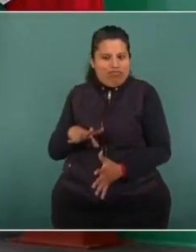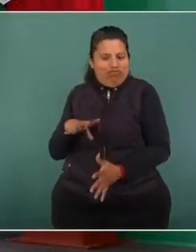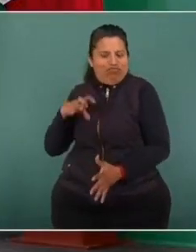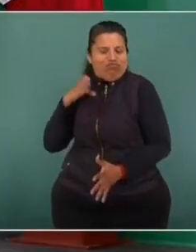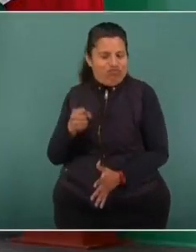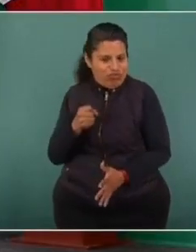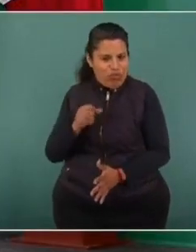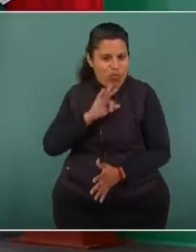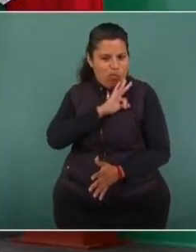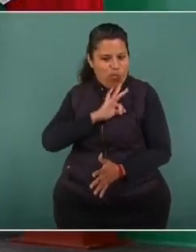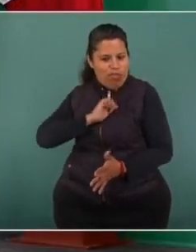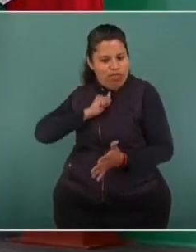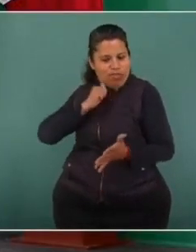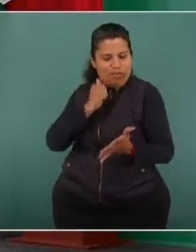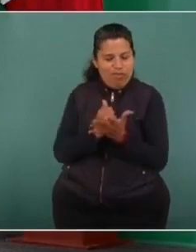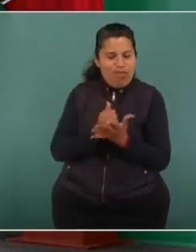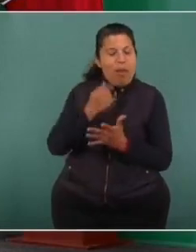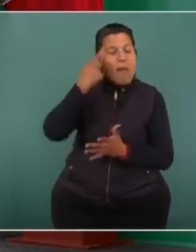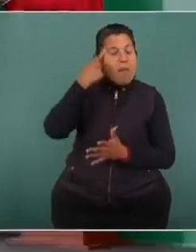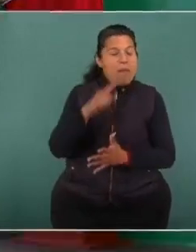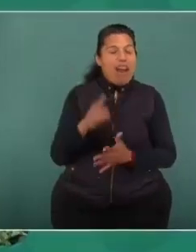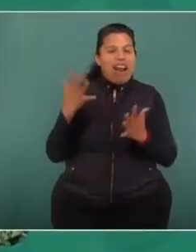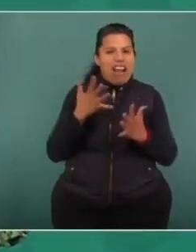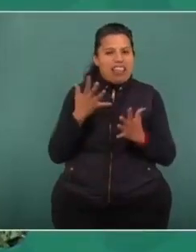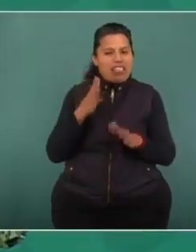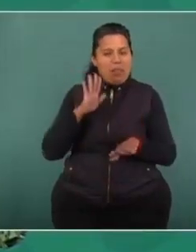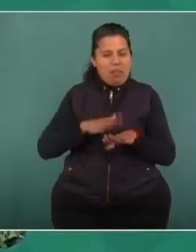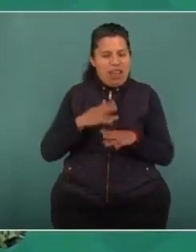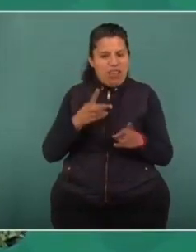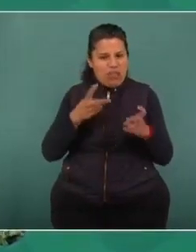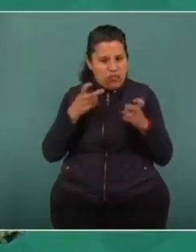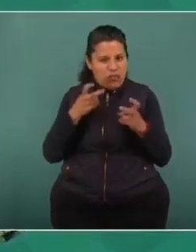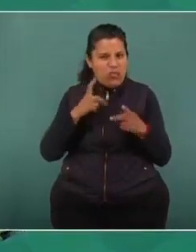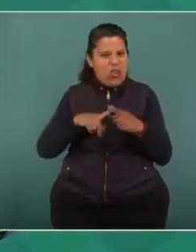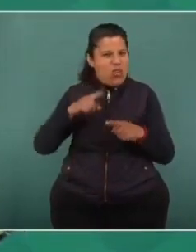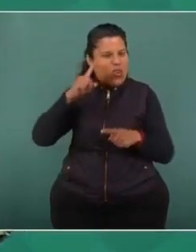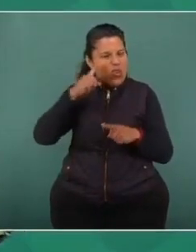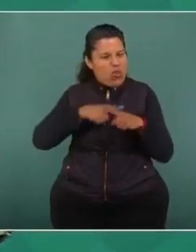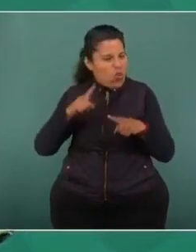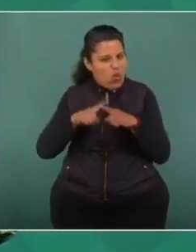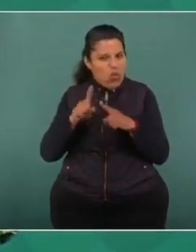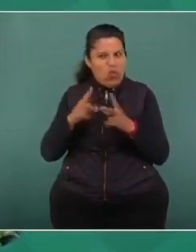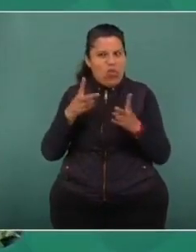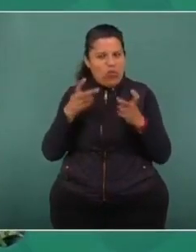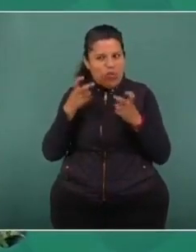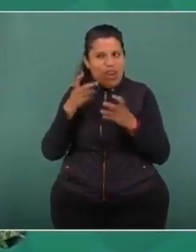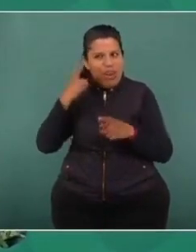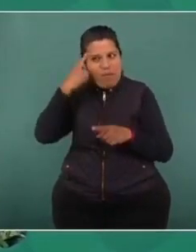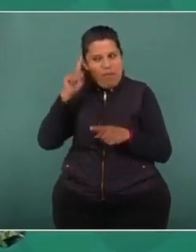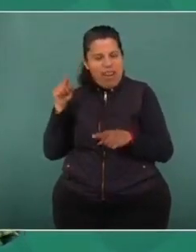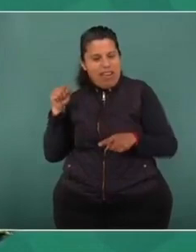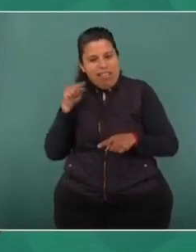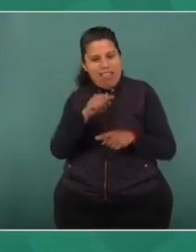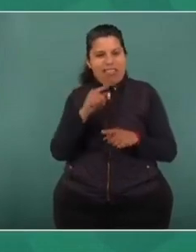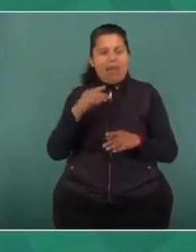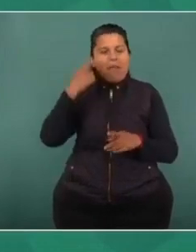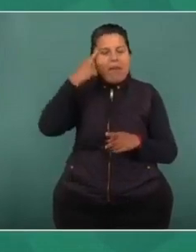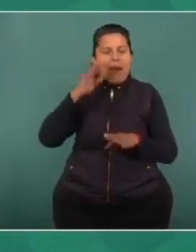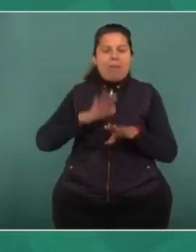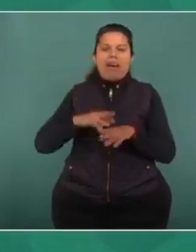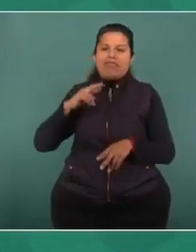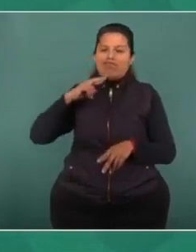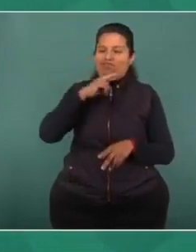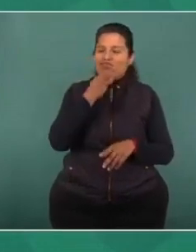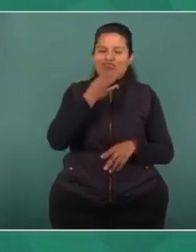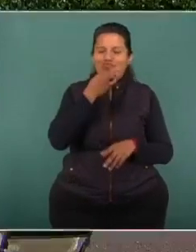poder asegurar el movimiento de sus actividades o de su cargamento ilícito para hacerlos llegar hacia